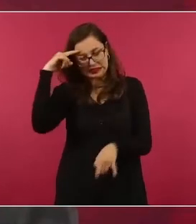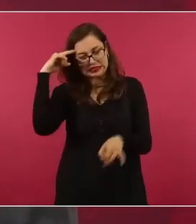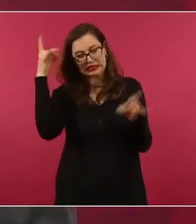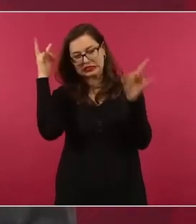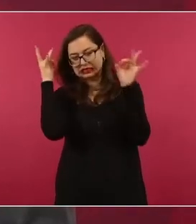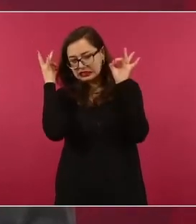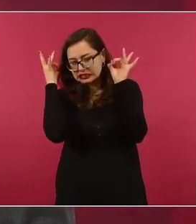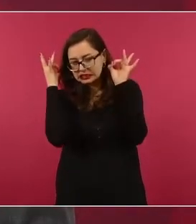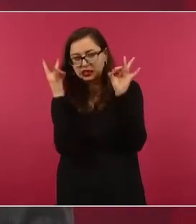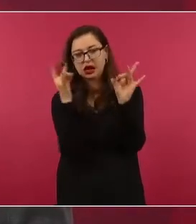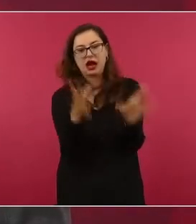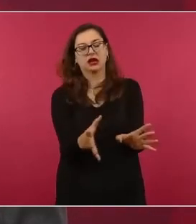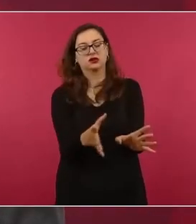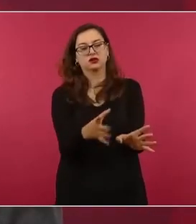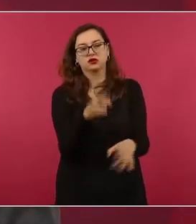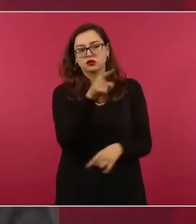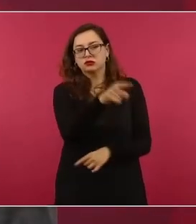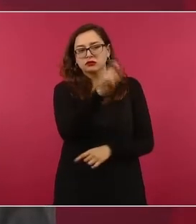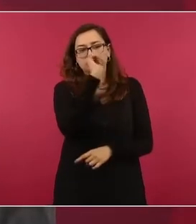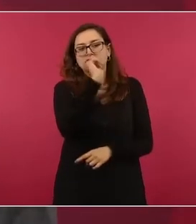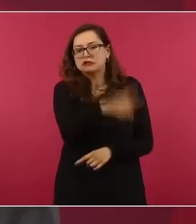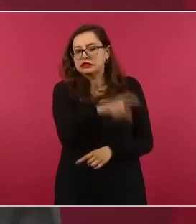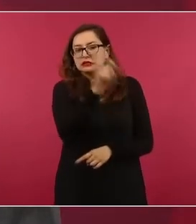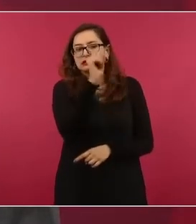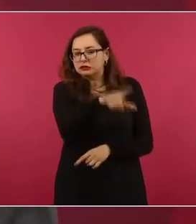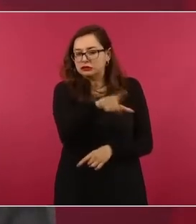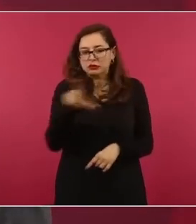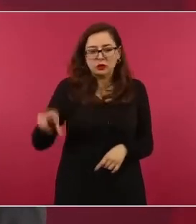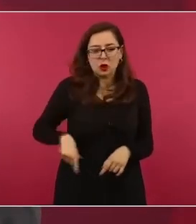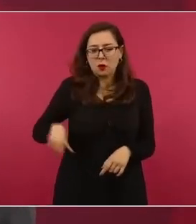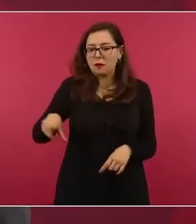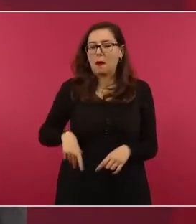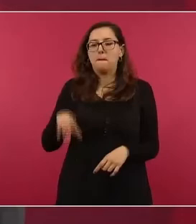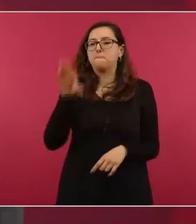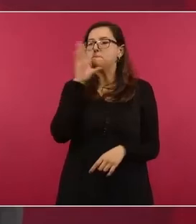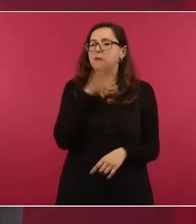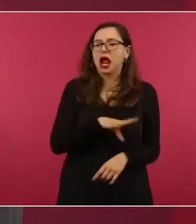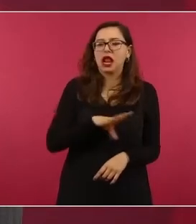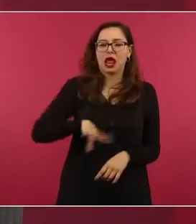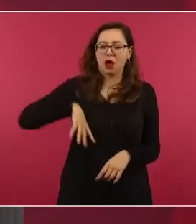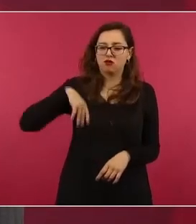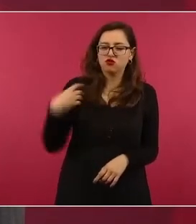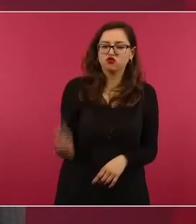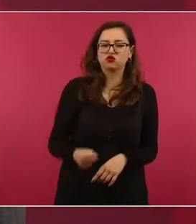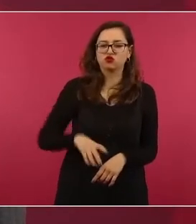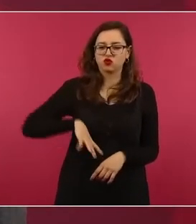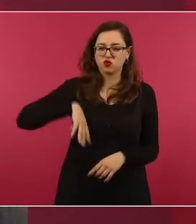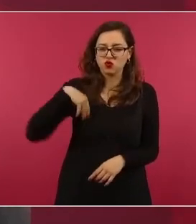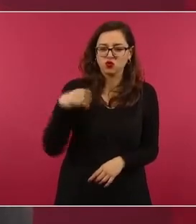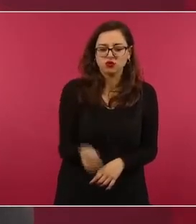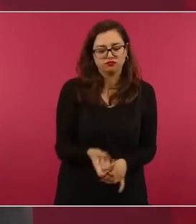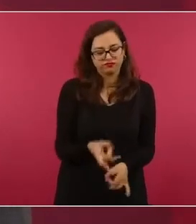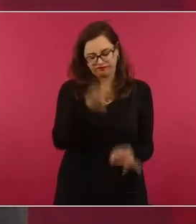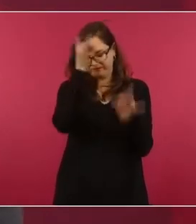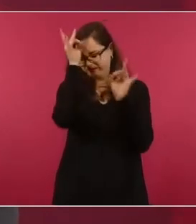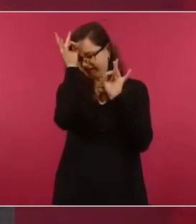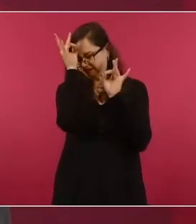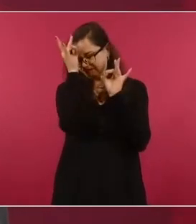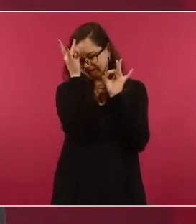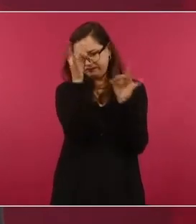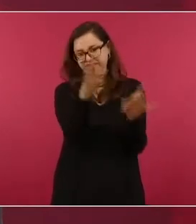de malos gobiernos, que dijo basta.